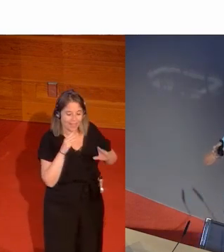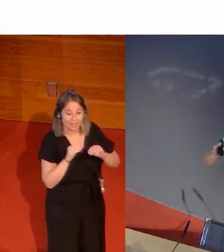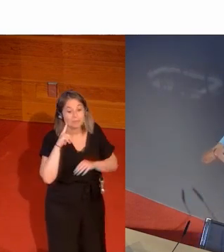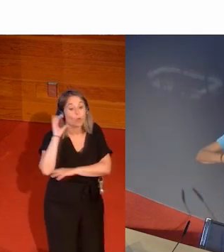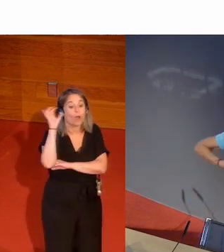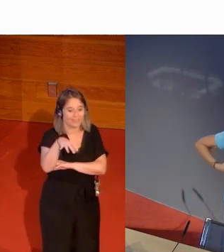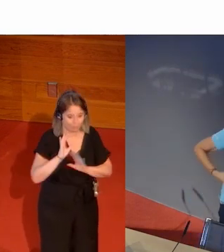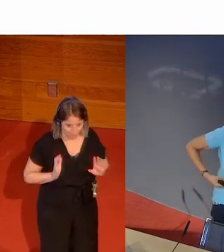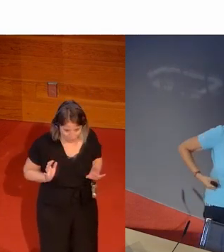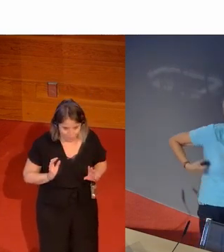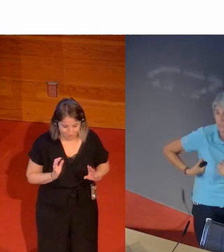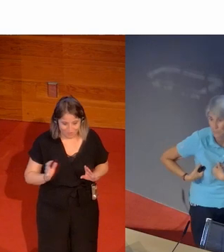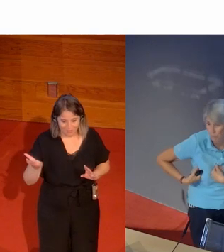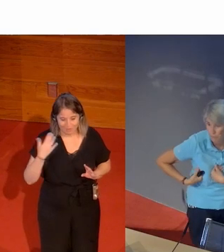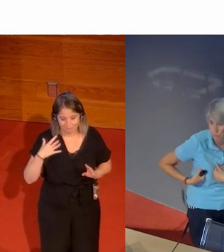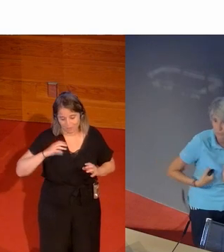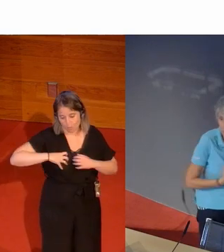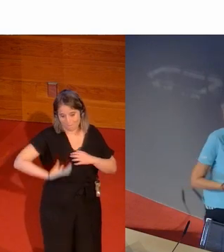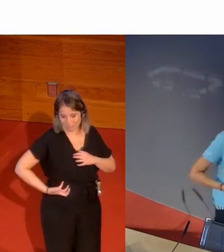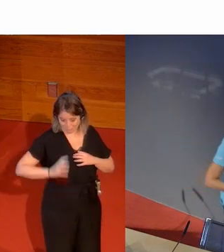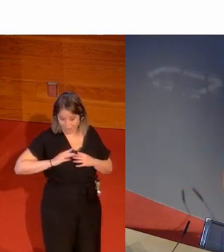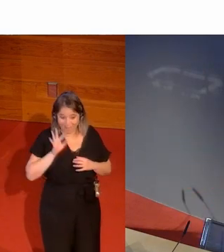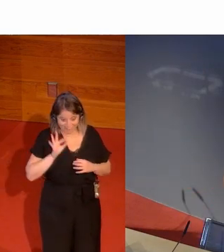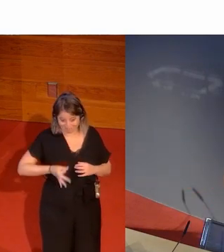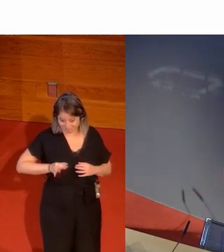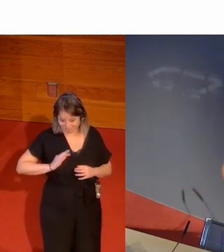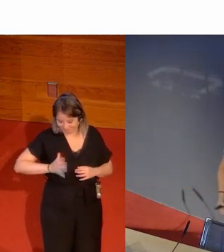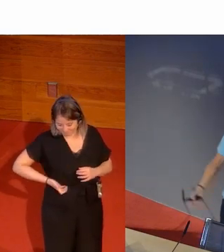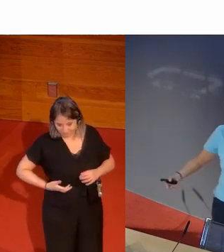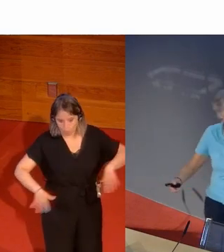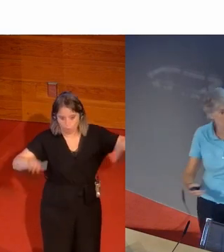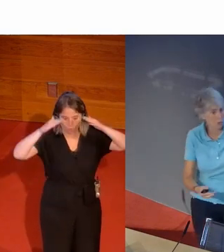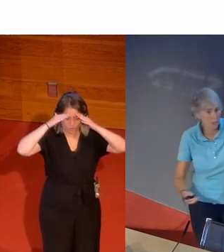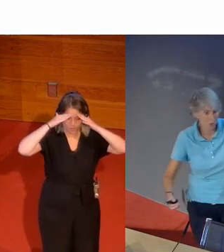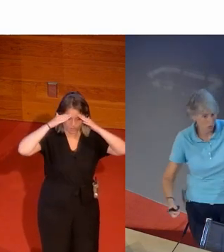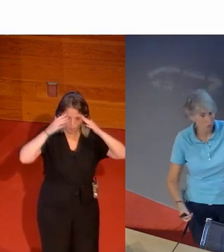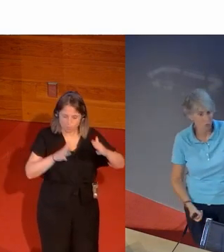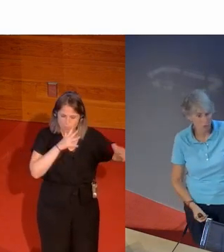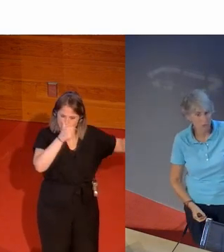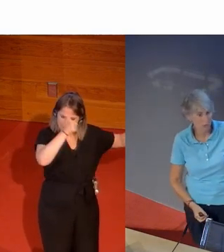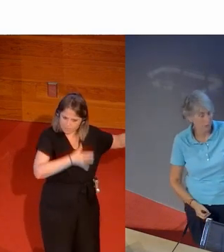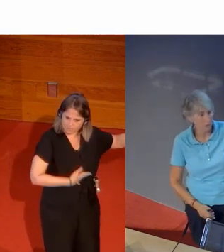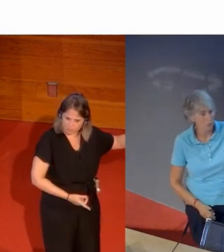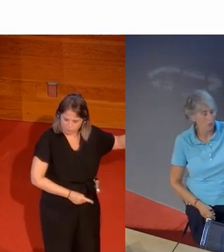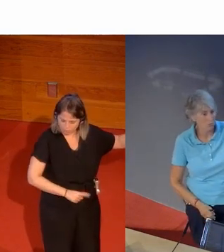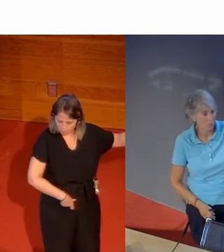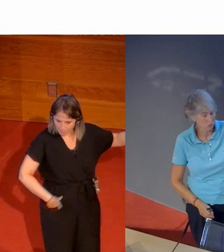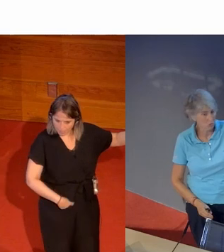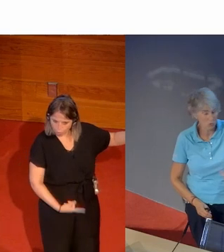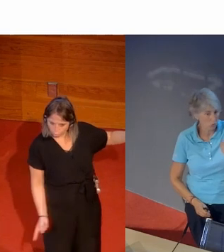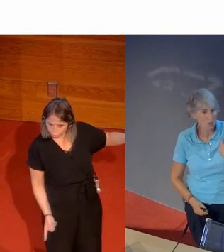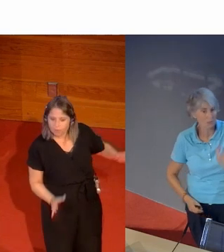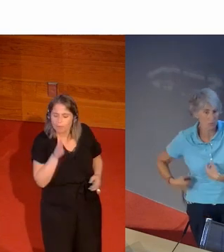waterpolo cuando en uno de los tirones se le sale un pecho a una de las jugadoras y digo ¿y por qué no cogen a los chicos cuando se les cae el bañador?